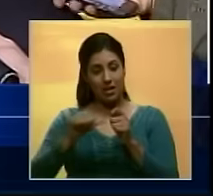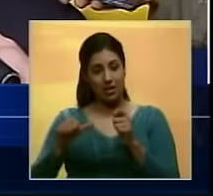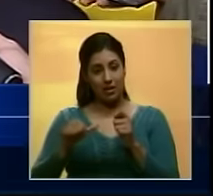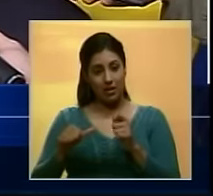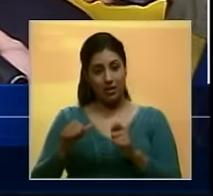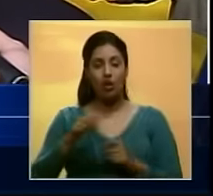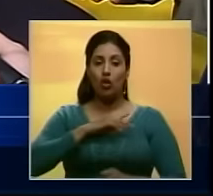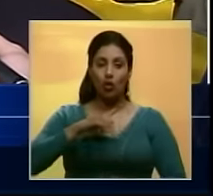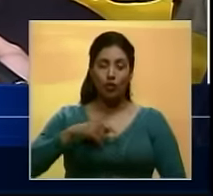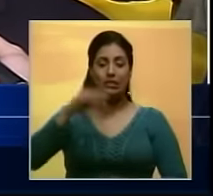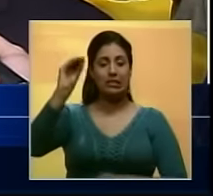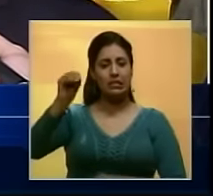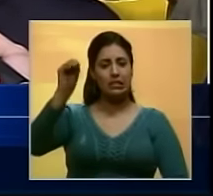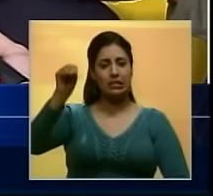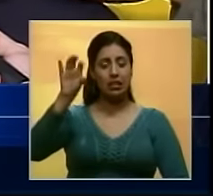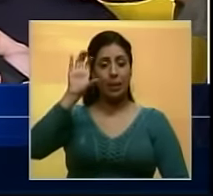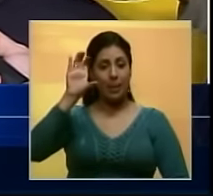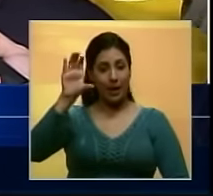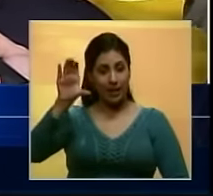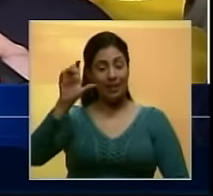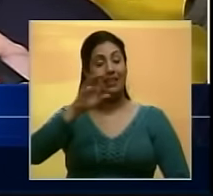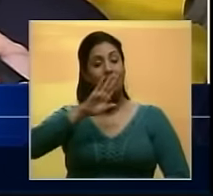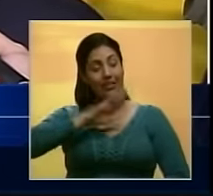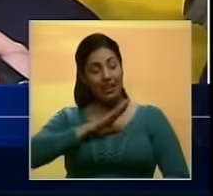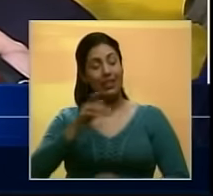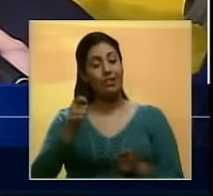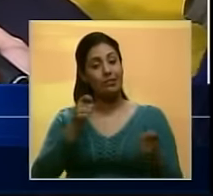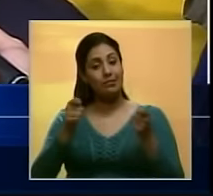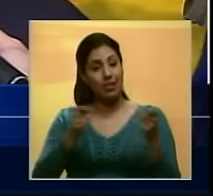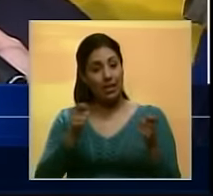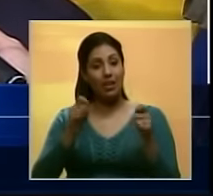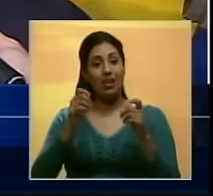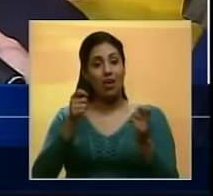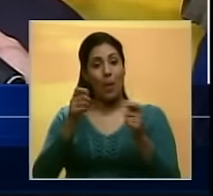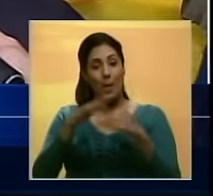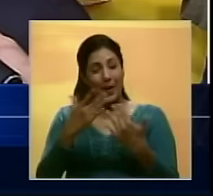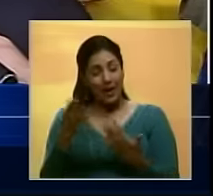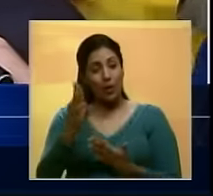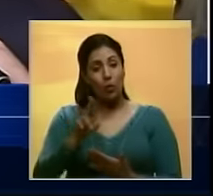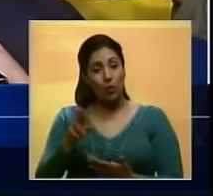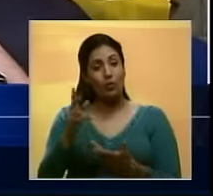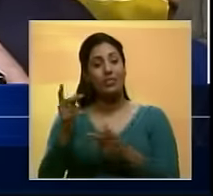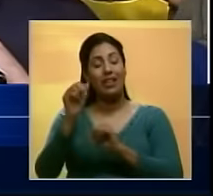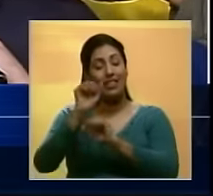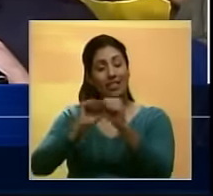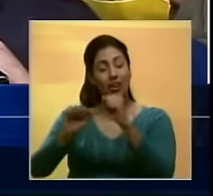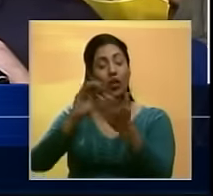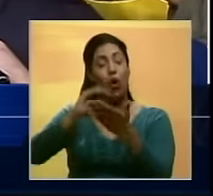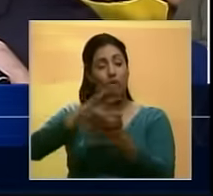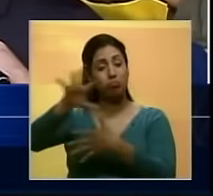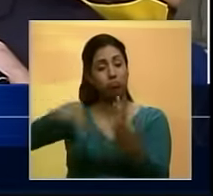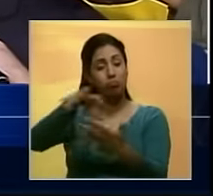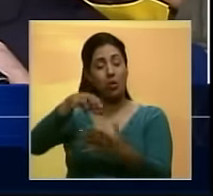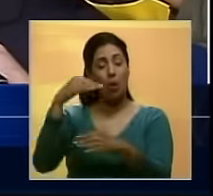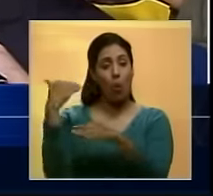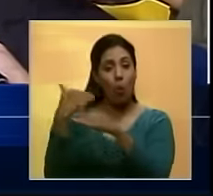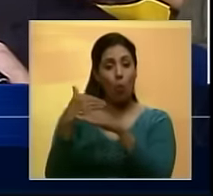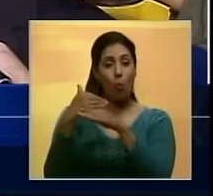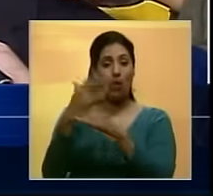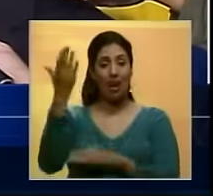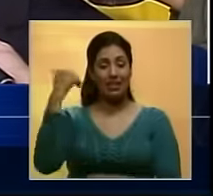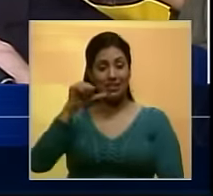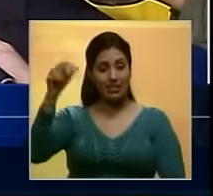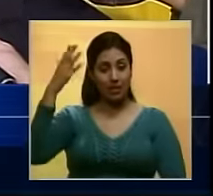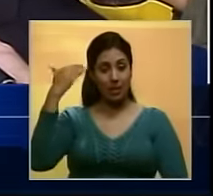Hemos advertido al país que se tienen que tomar las medidas adecuadas y correctas Para evitar un problema similar al que ocurrió